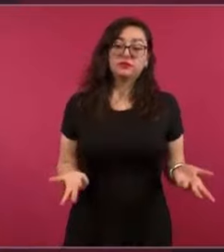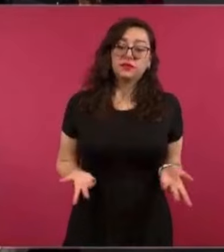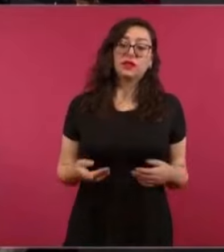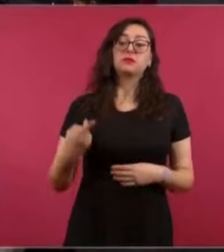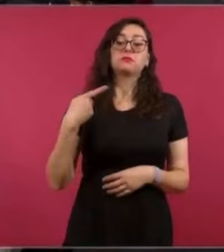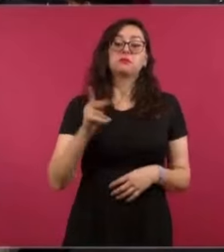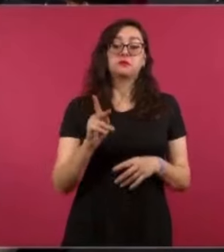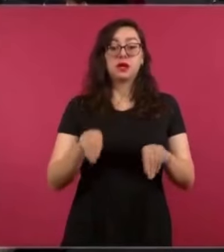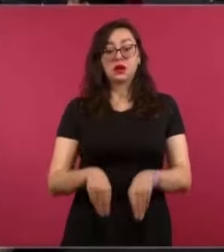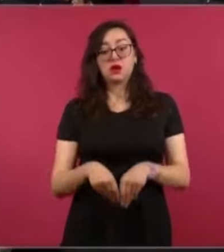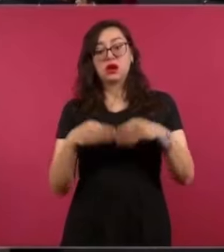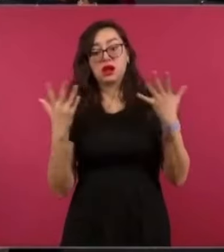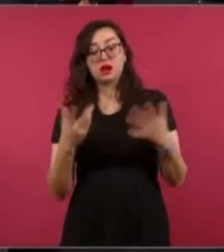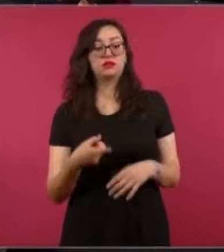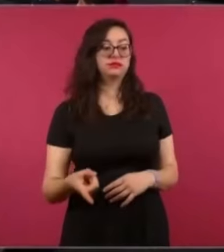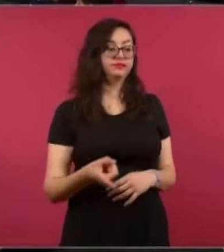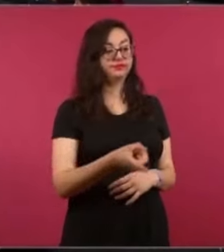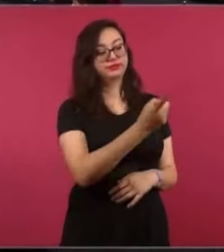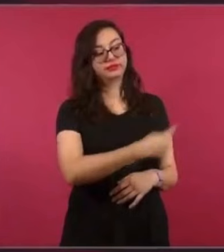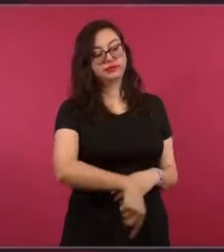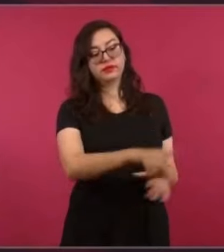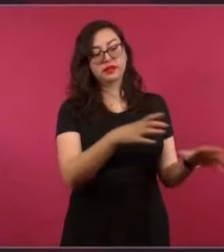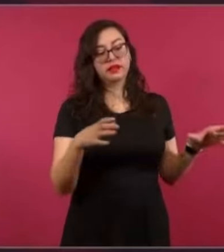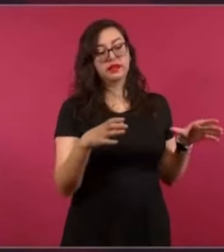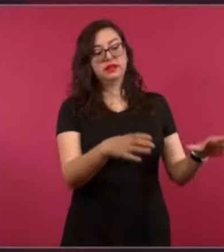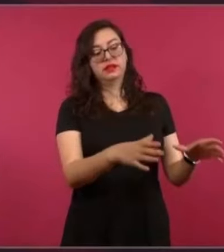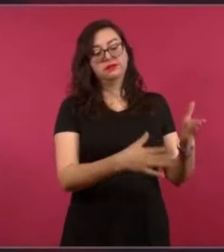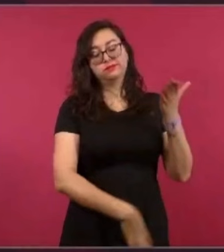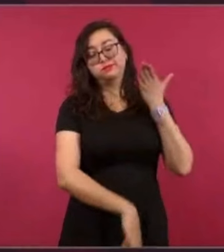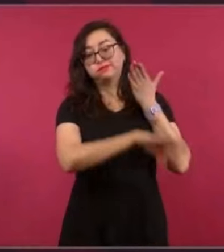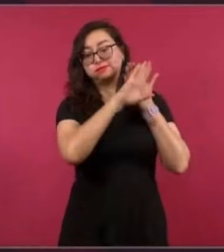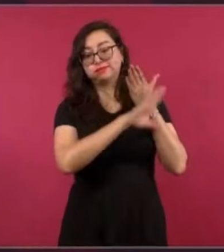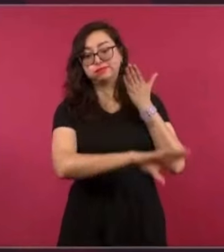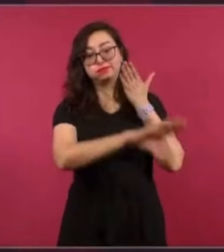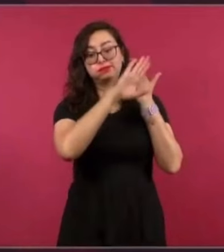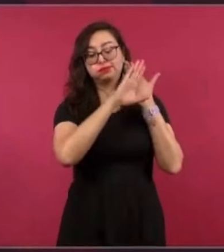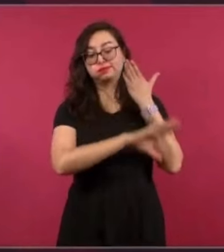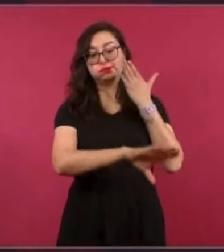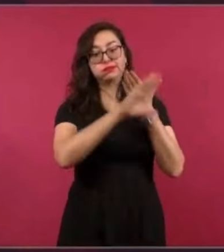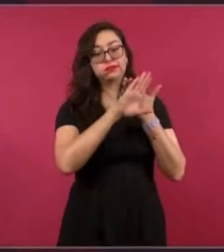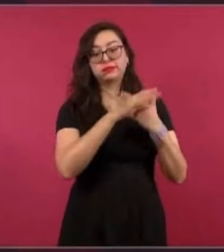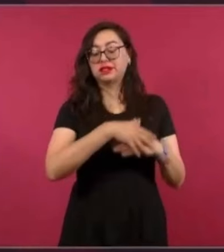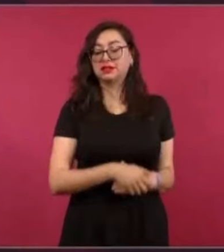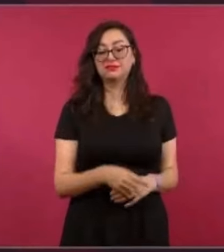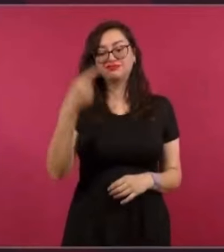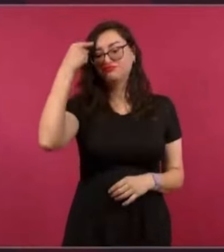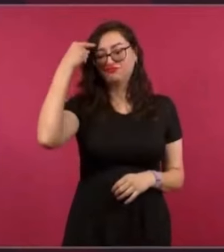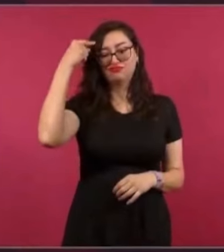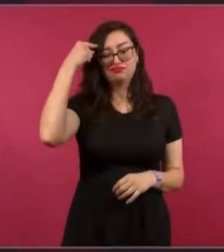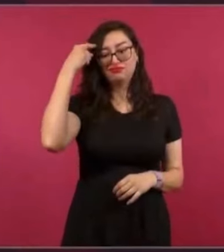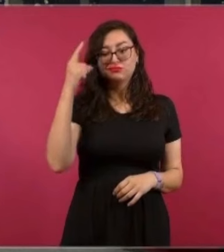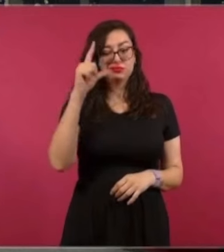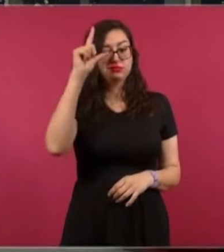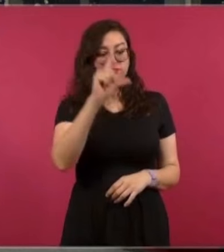malos pensamientos, actúan de mala fe,